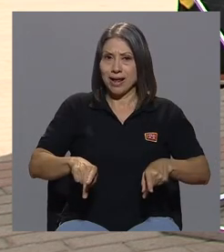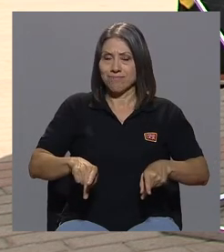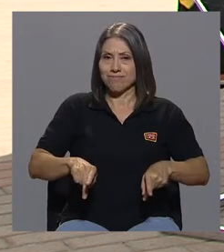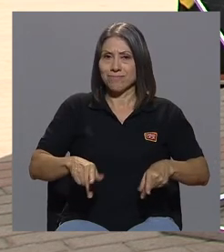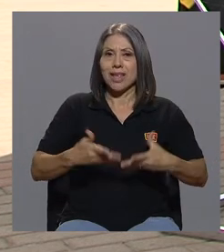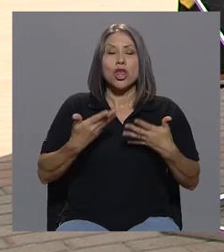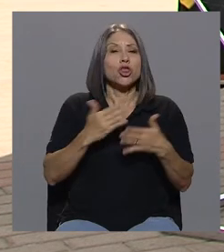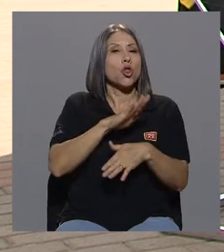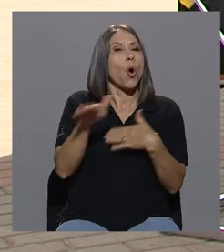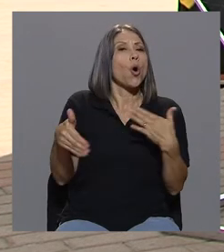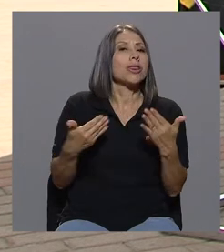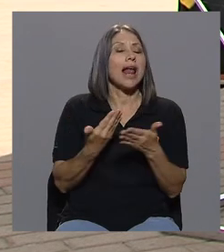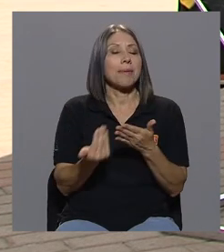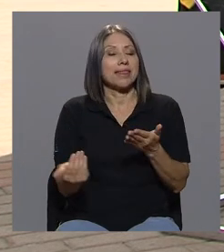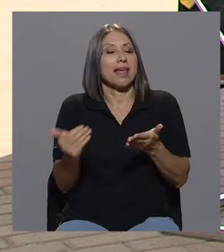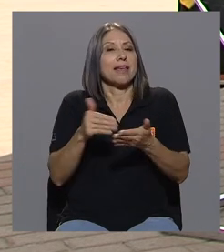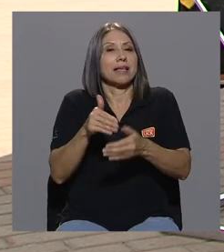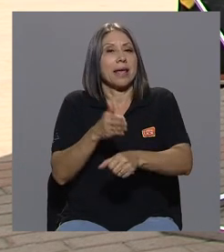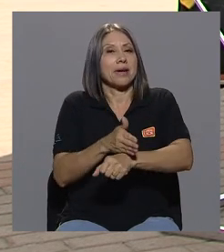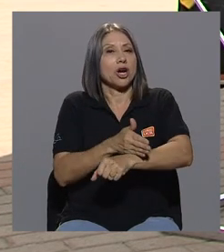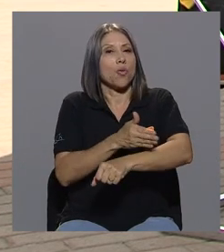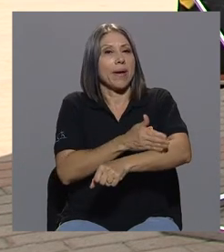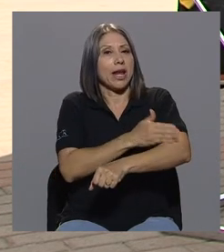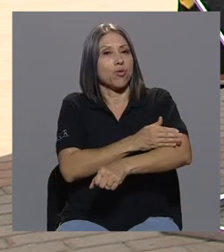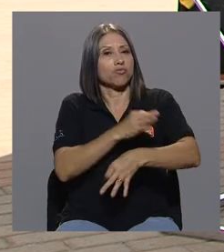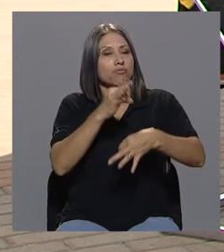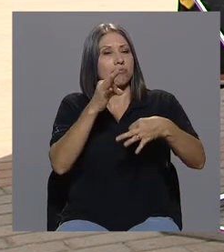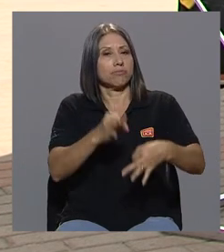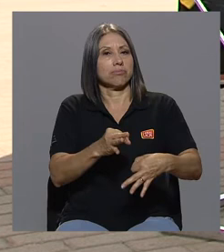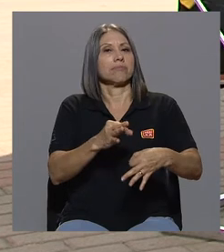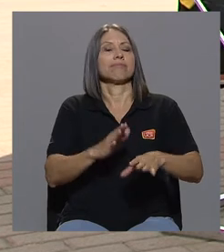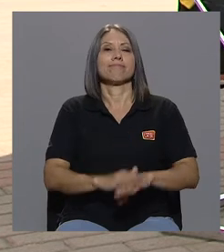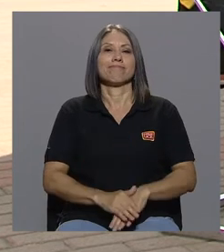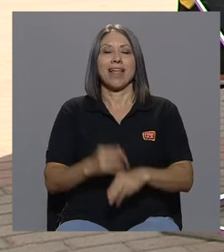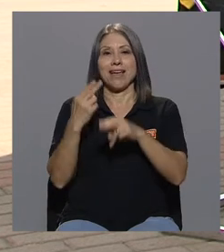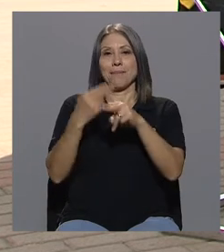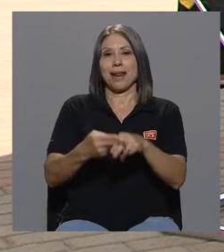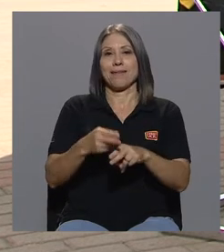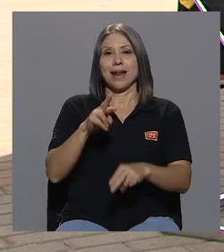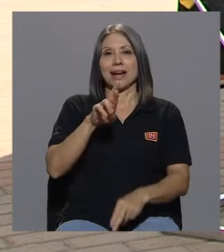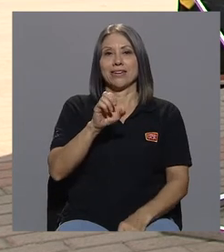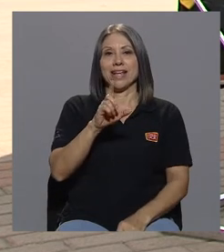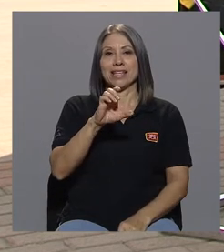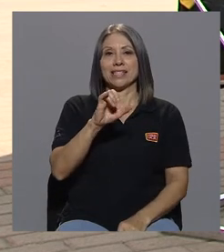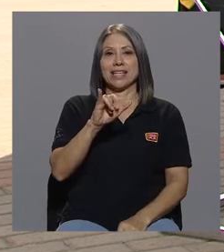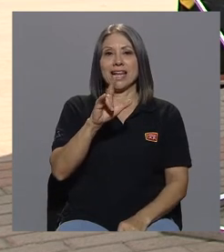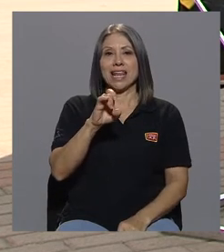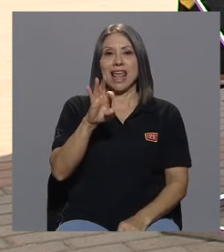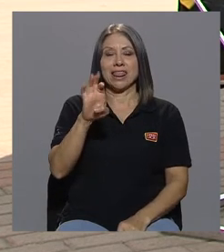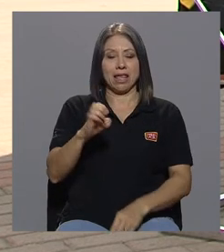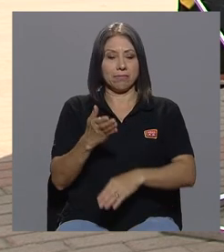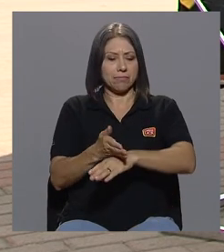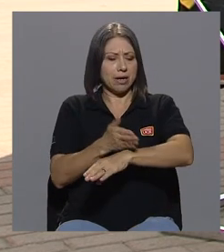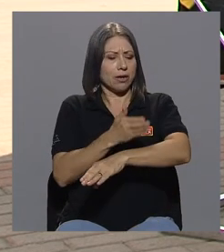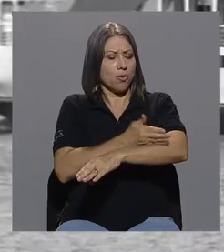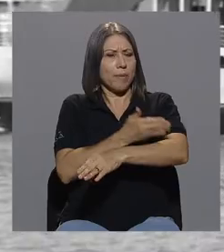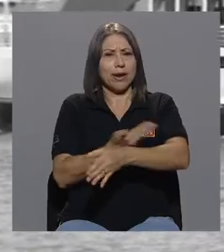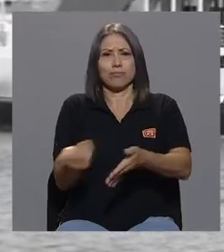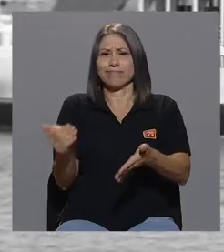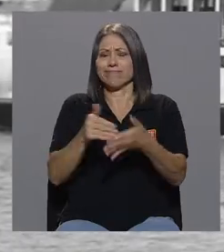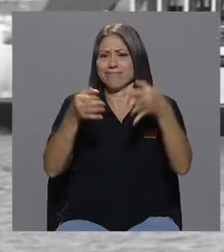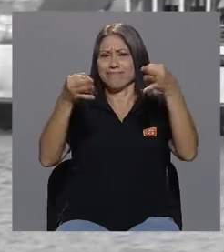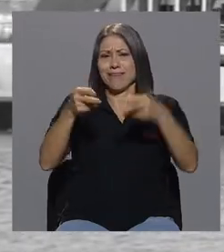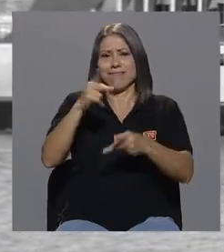así es como como yo me me auto defino como una persona totalmente resiliente